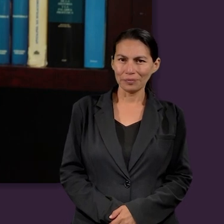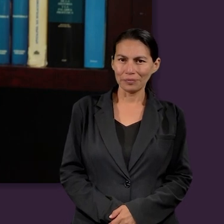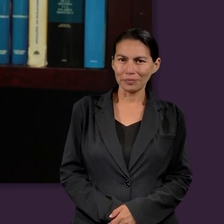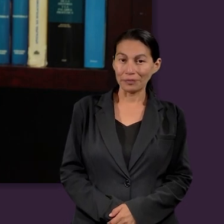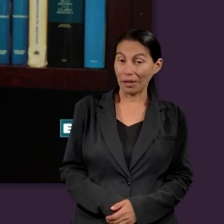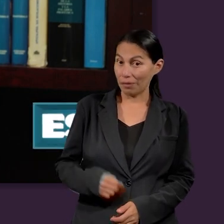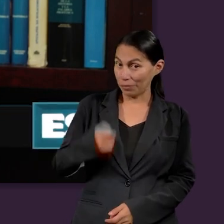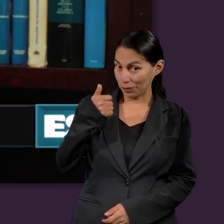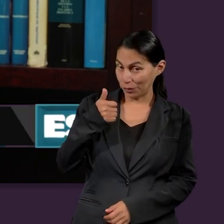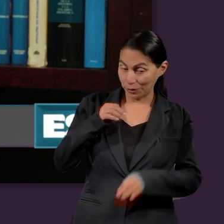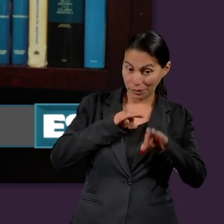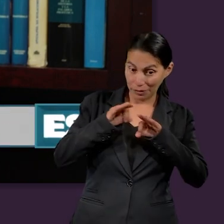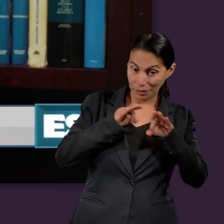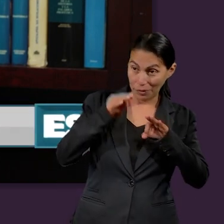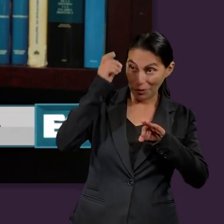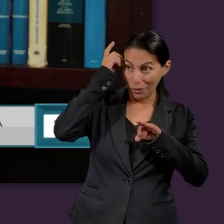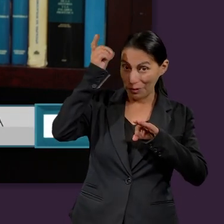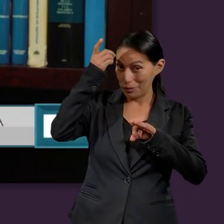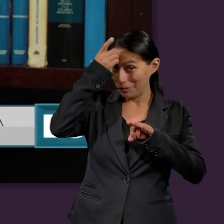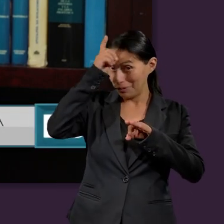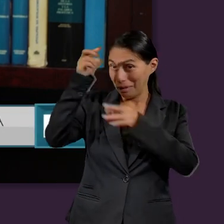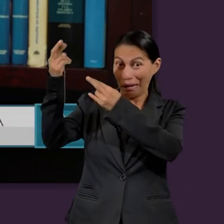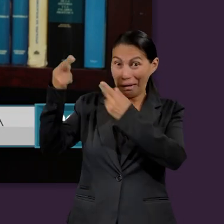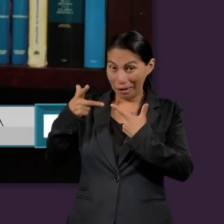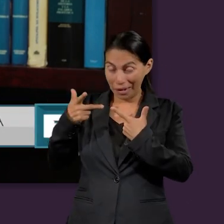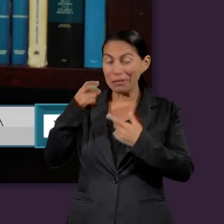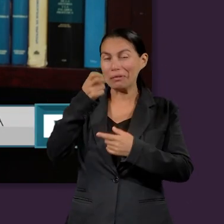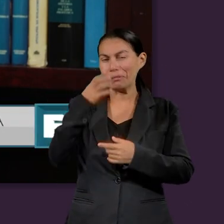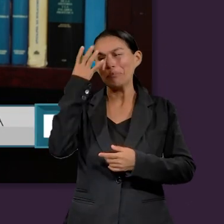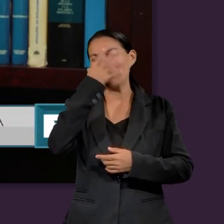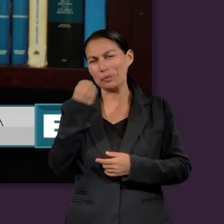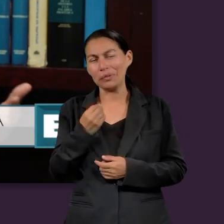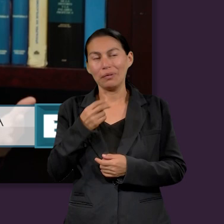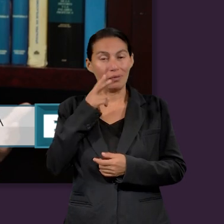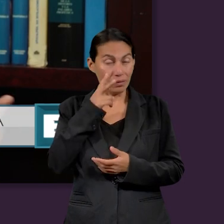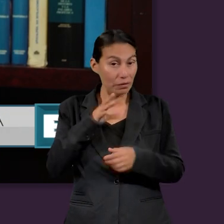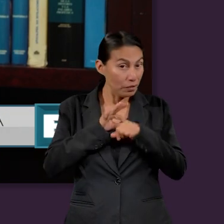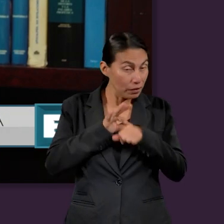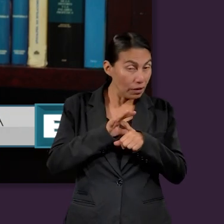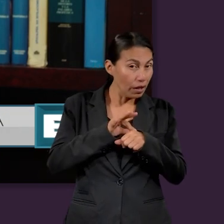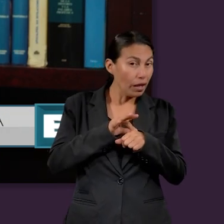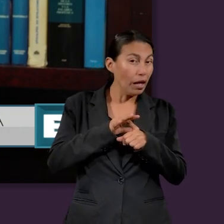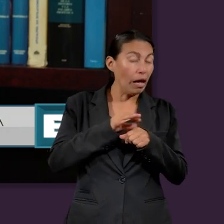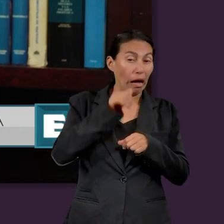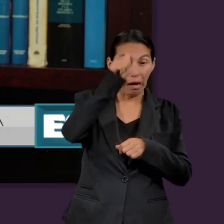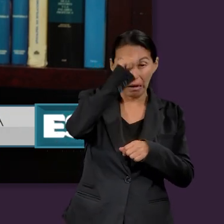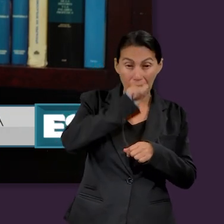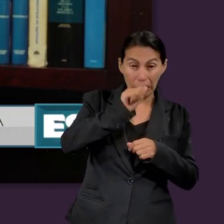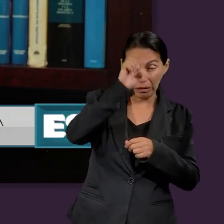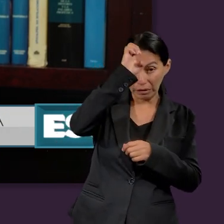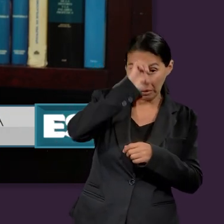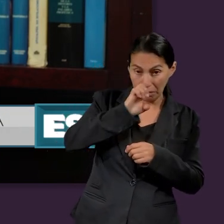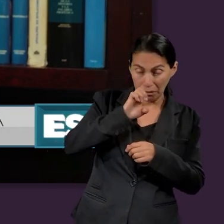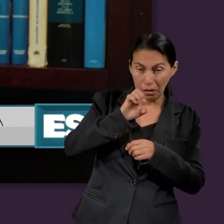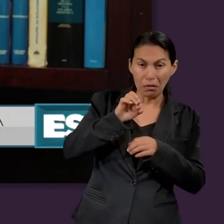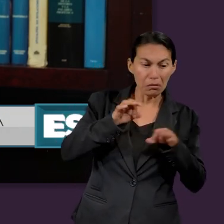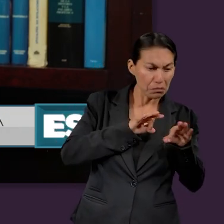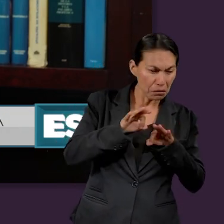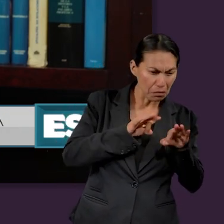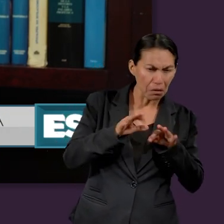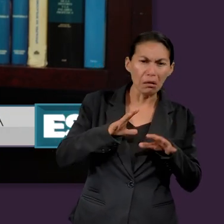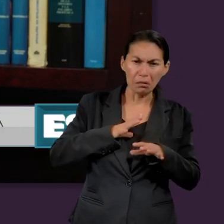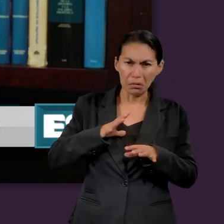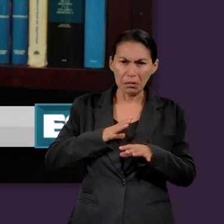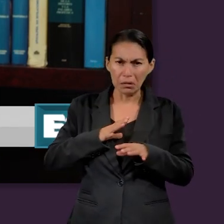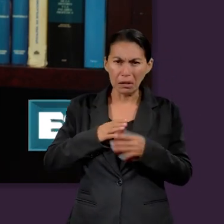En primer lugar, el trabajo es un don de Dios. Y lo vemos, antes del pecado, ya Adán y Eva tenían actividades que hacer.